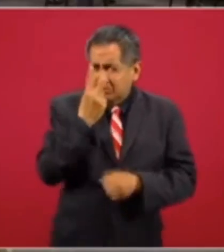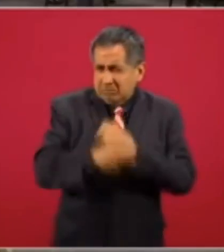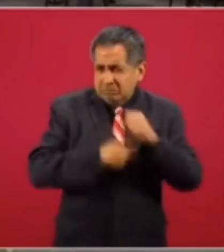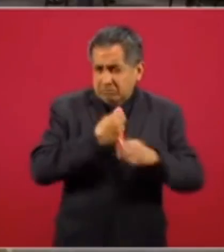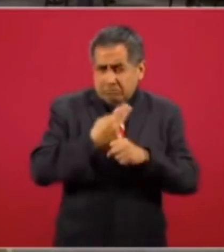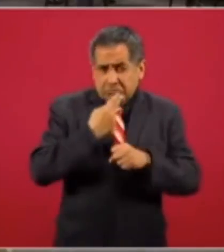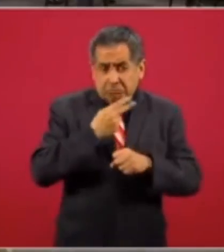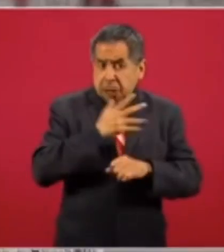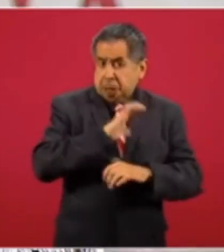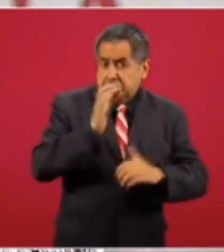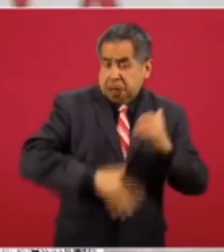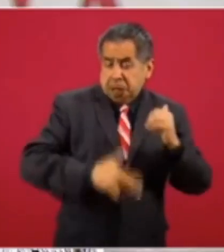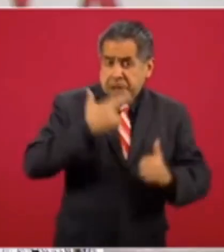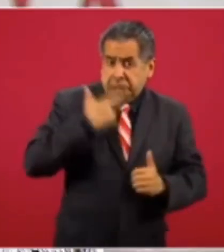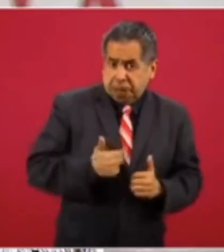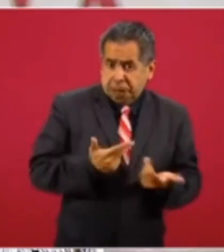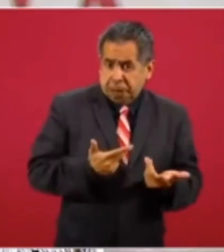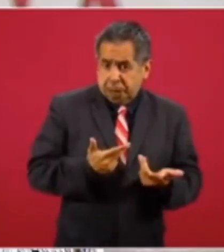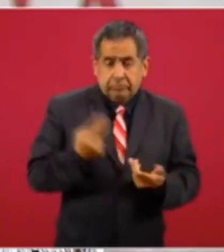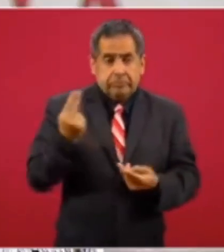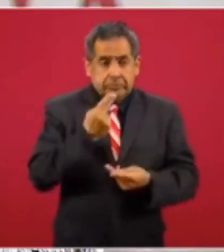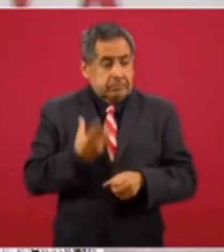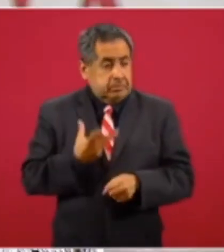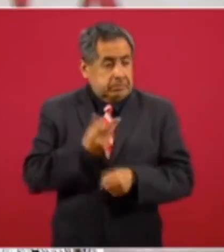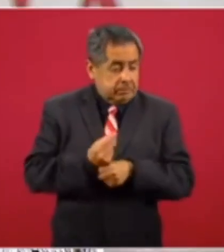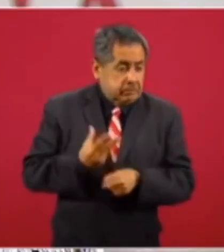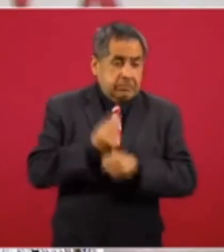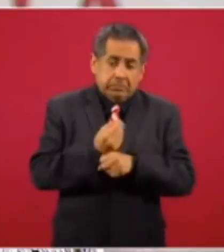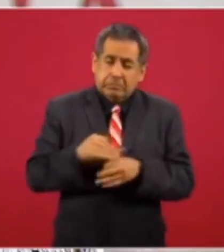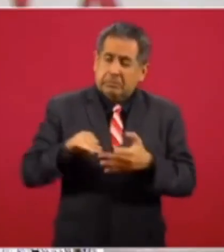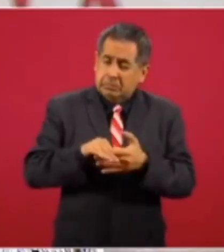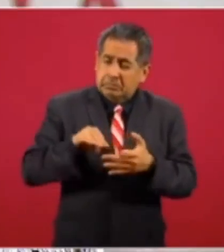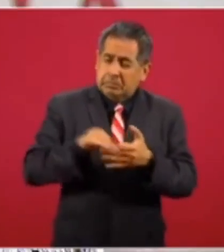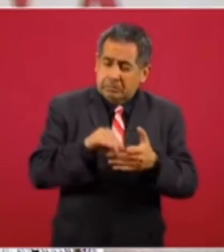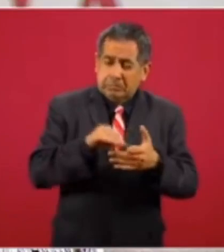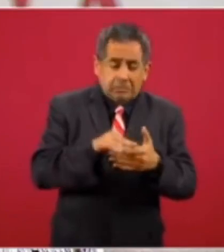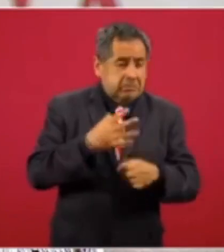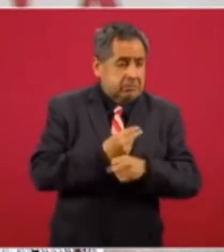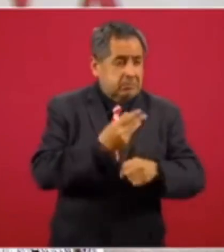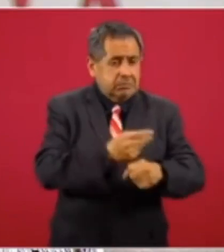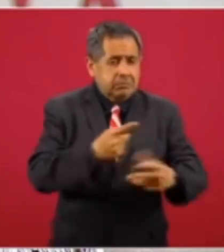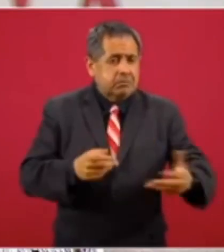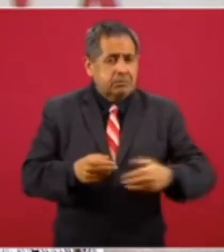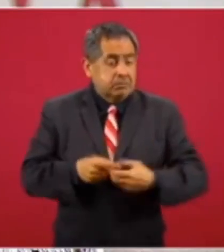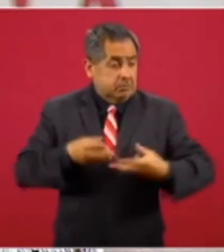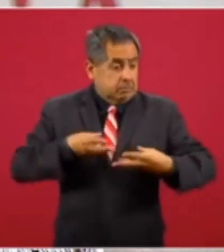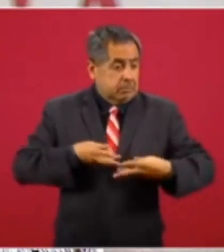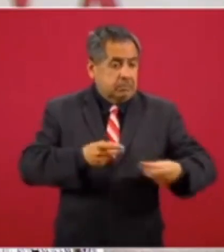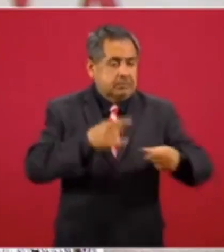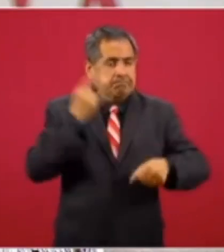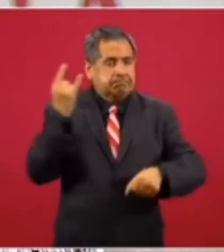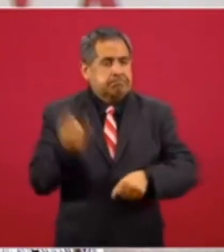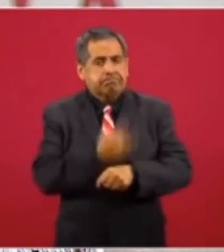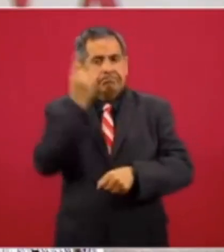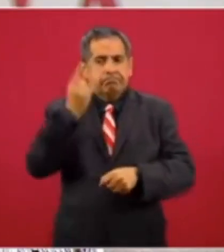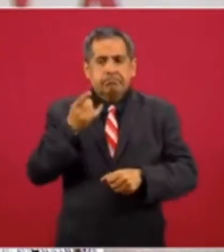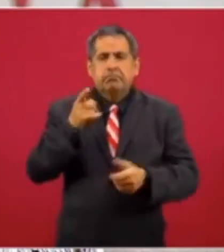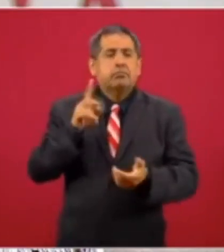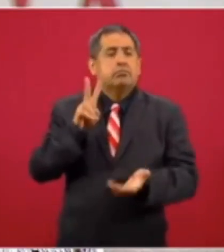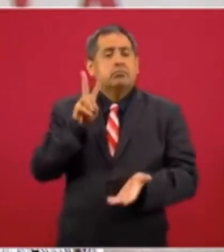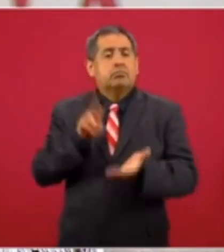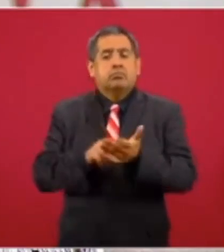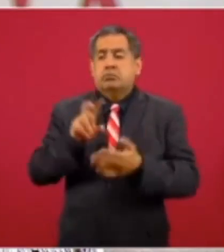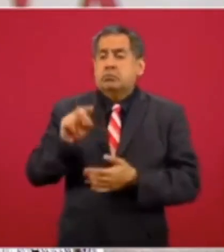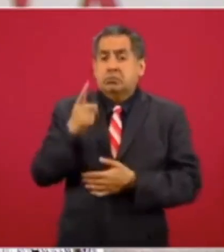útil que requieren de mantenimiento y reparaciones frecuentes el costo de este fiasco lleva a la fecha dos mil